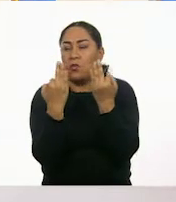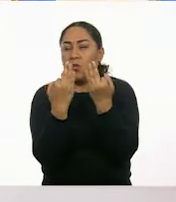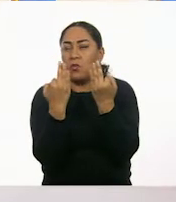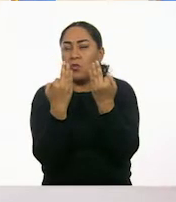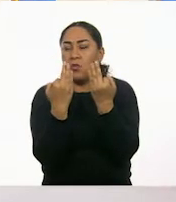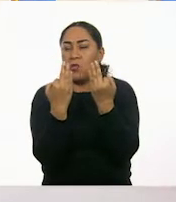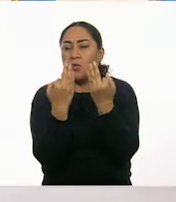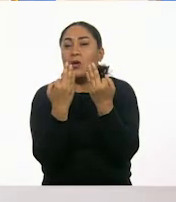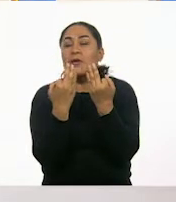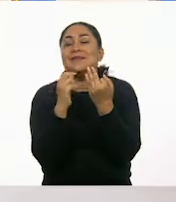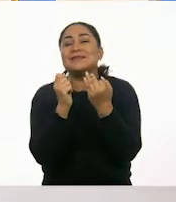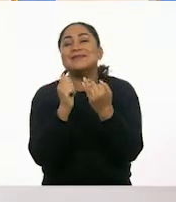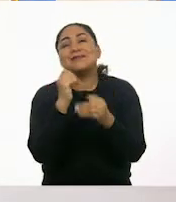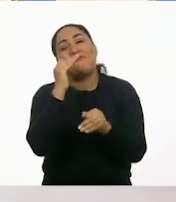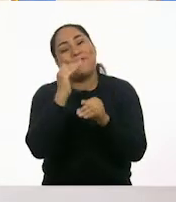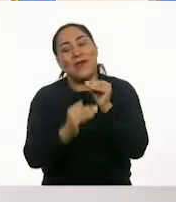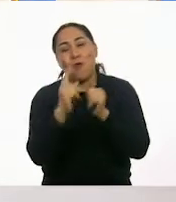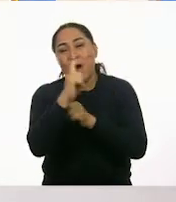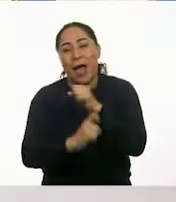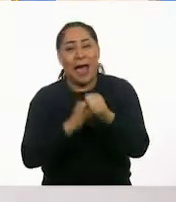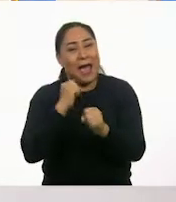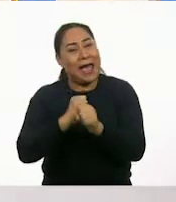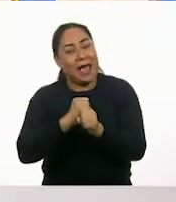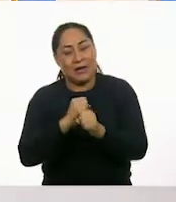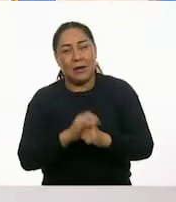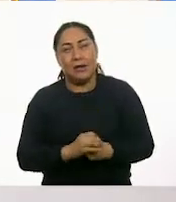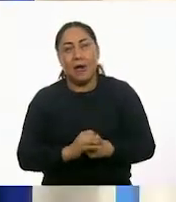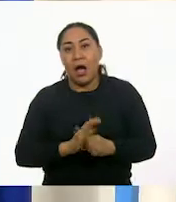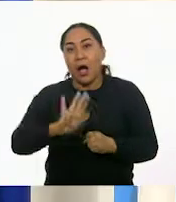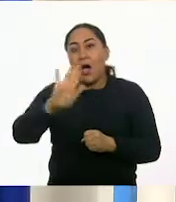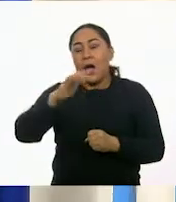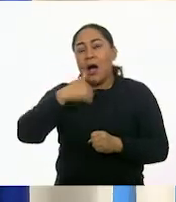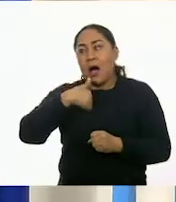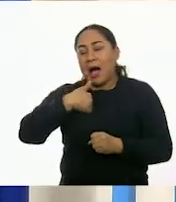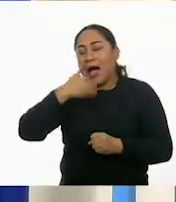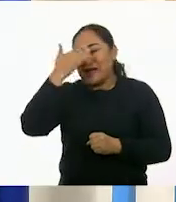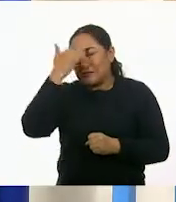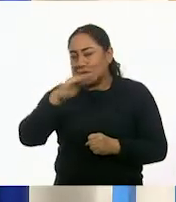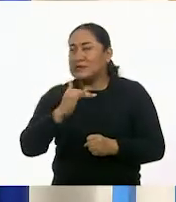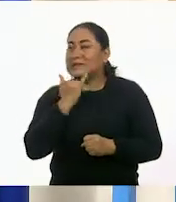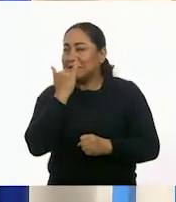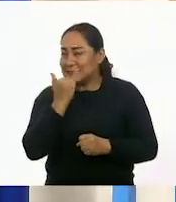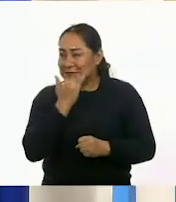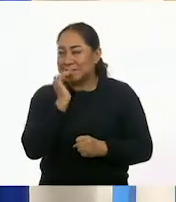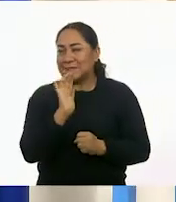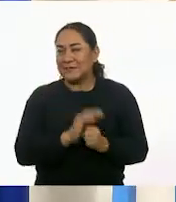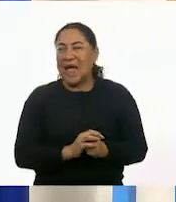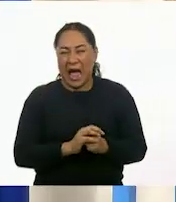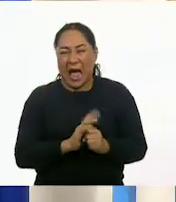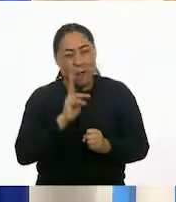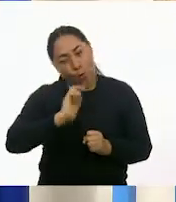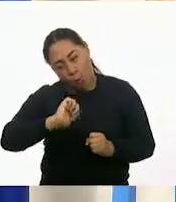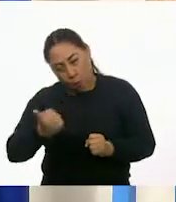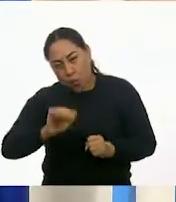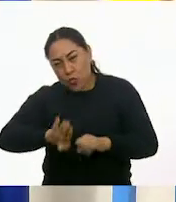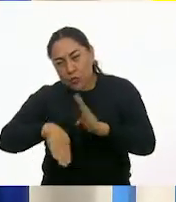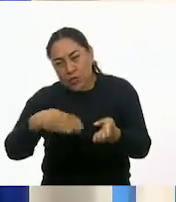Y fin de año. Fin de año. Yo creo que ya sé. Podemos ver sin voltear las demás.